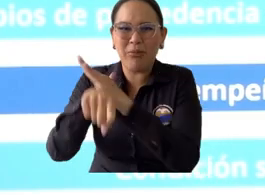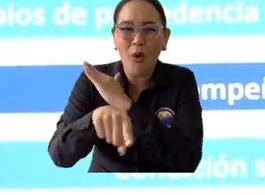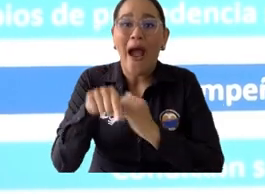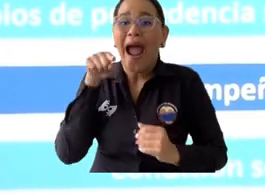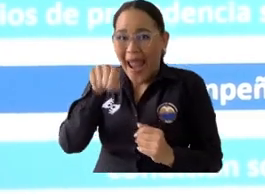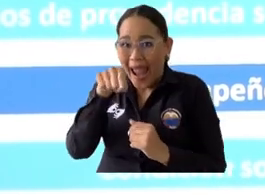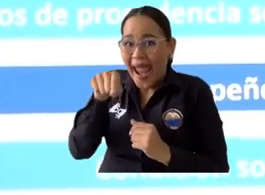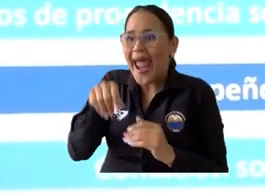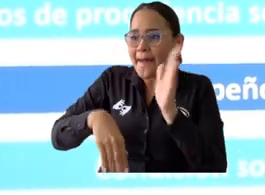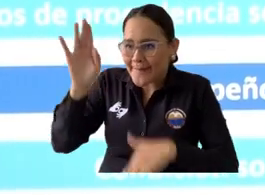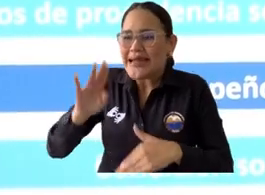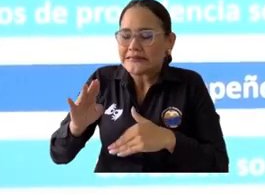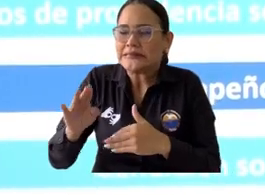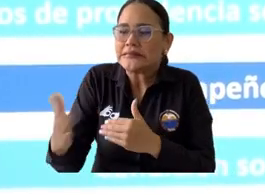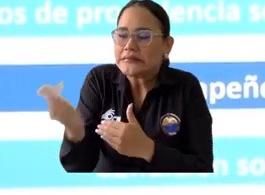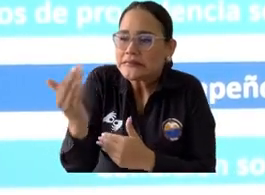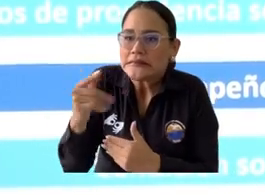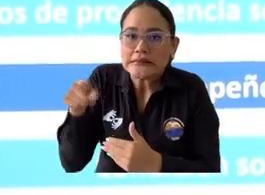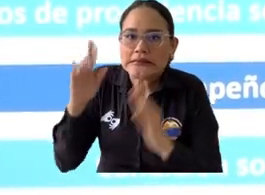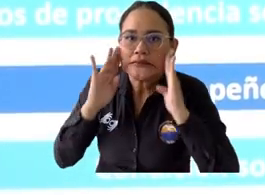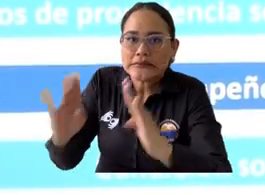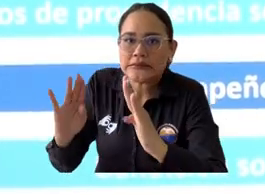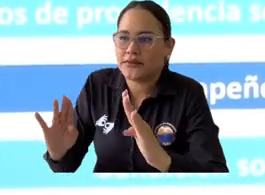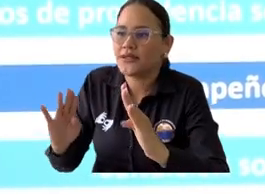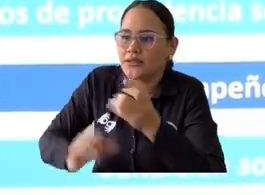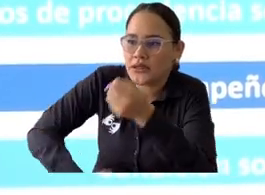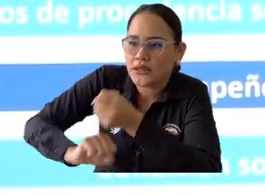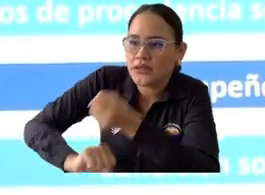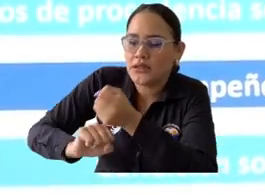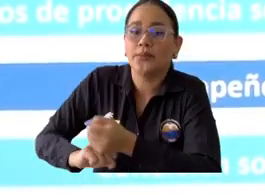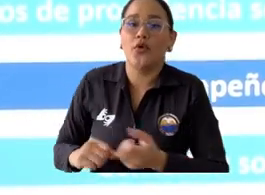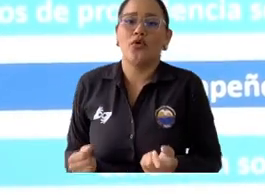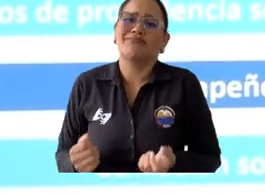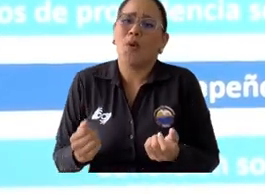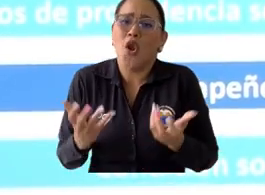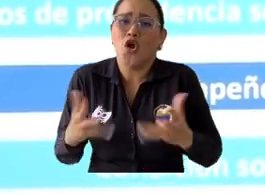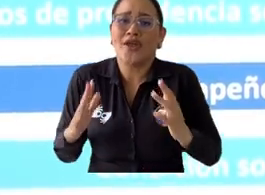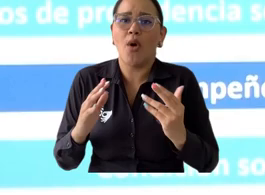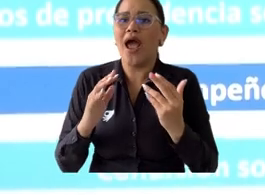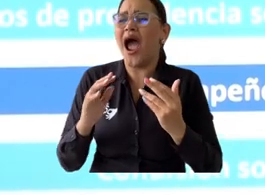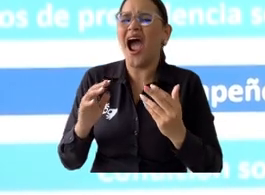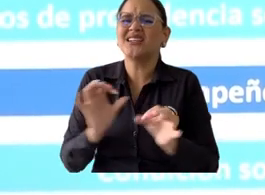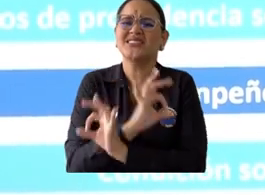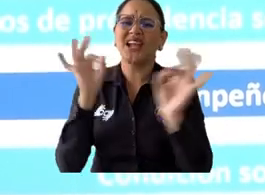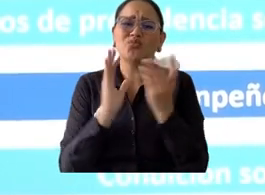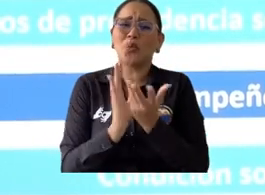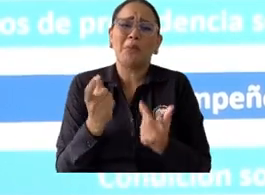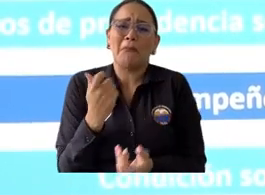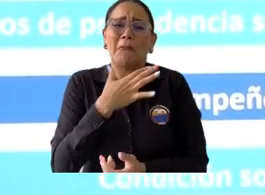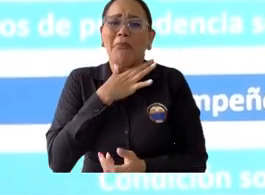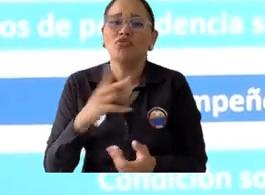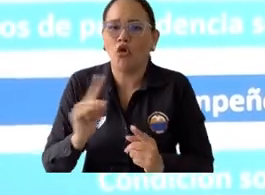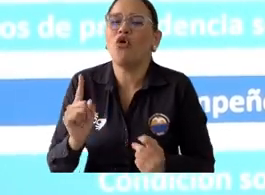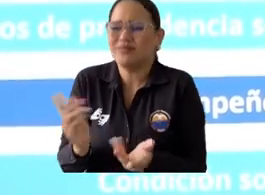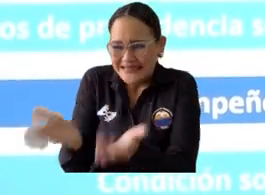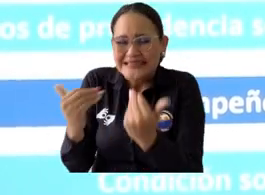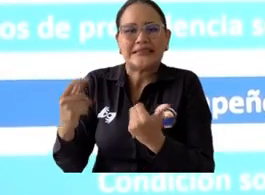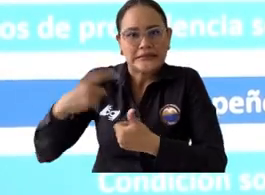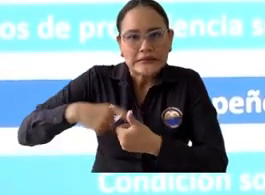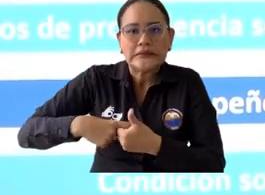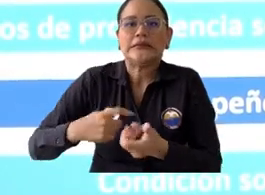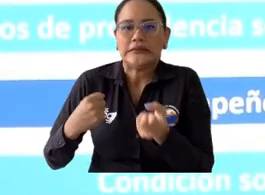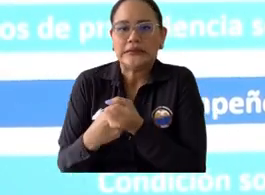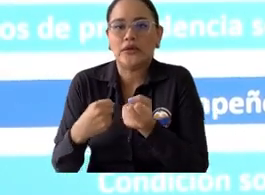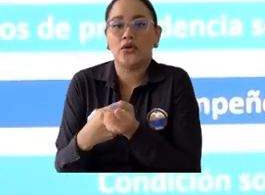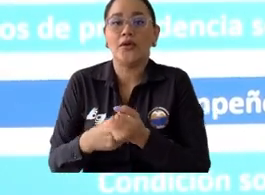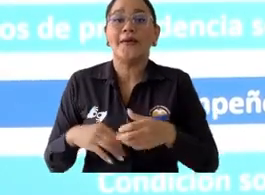inclusión darle posibilidades para que ninguno deje de estudiar porque no tiene para pagar la matrícula pero se puede subsidiar todo el valor de